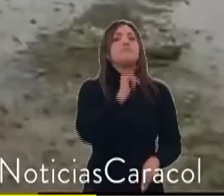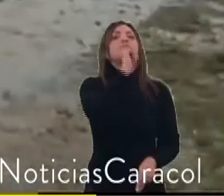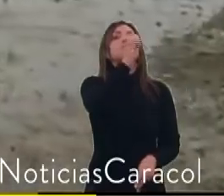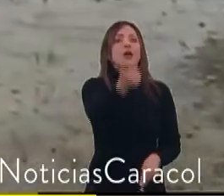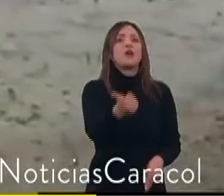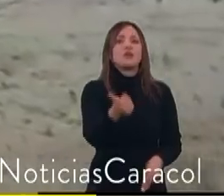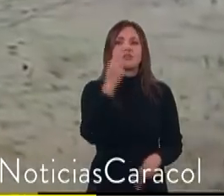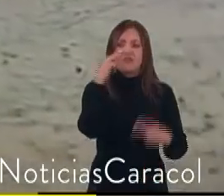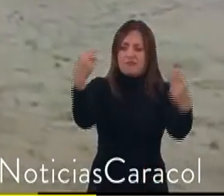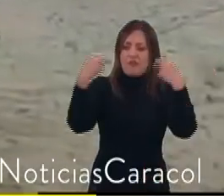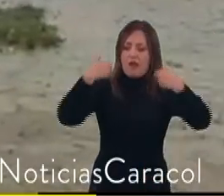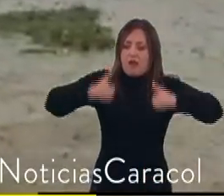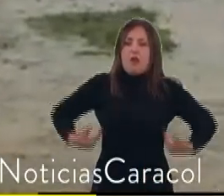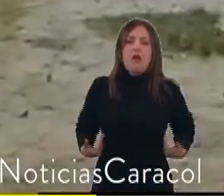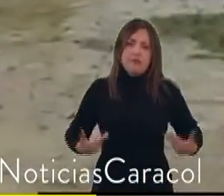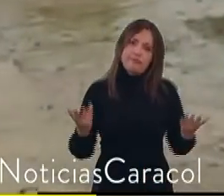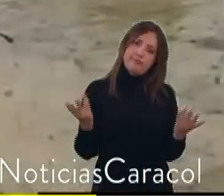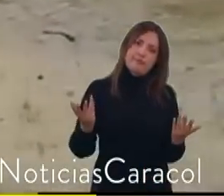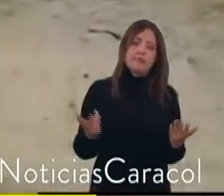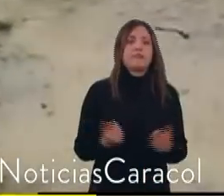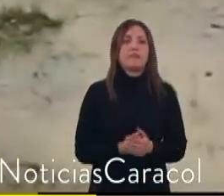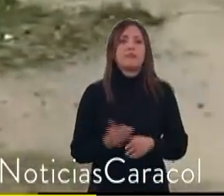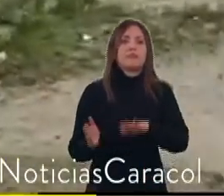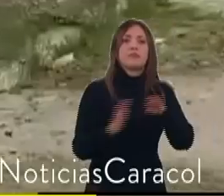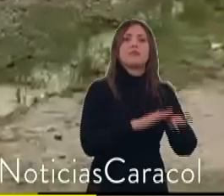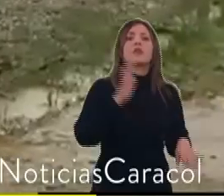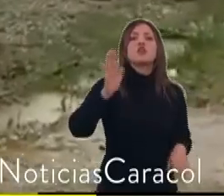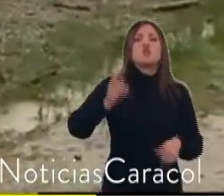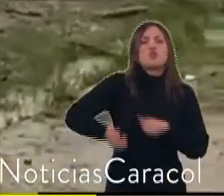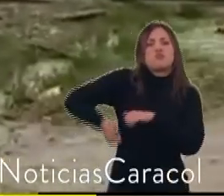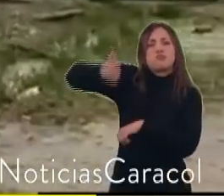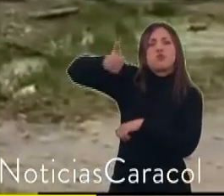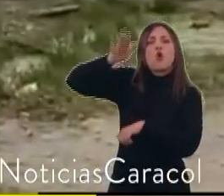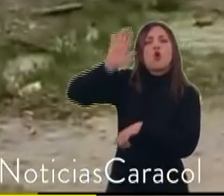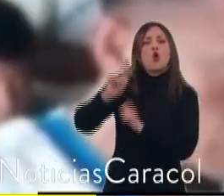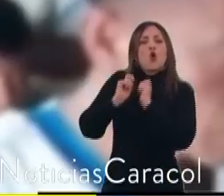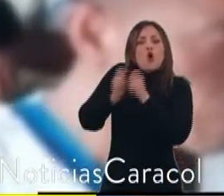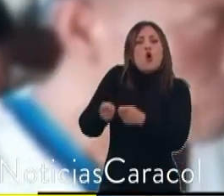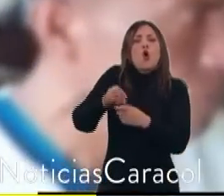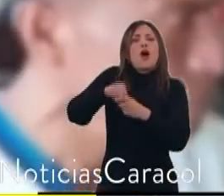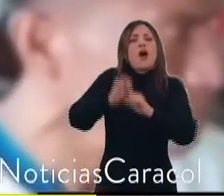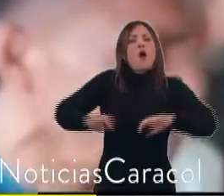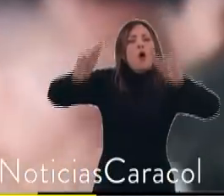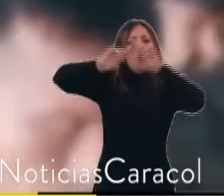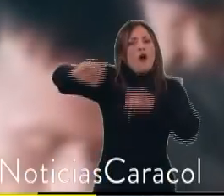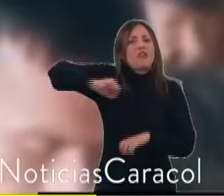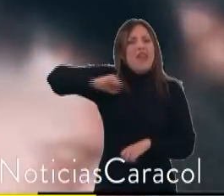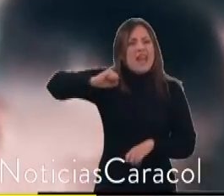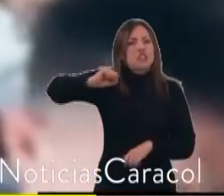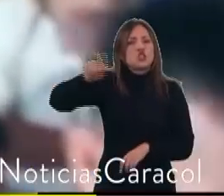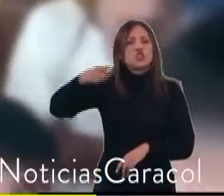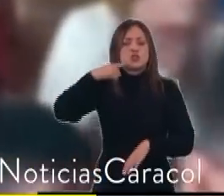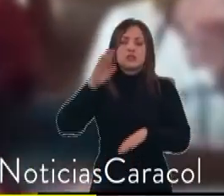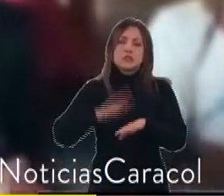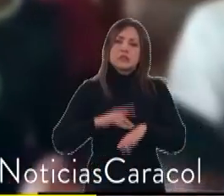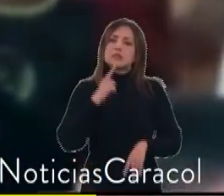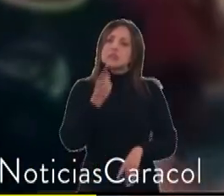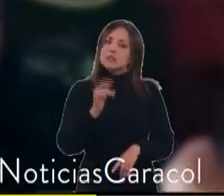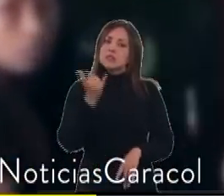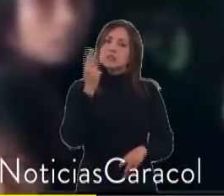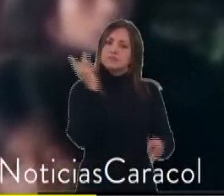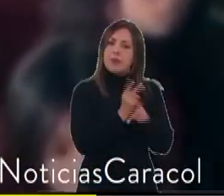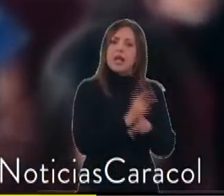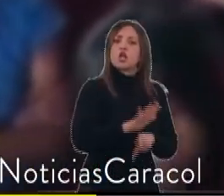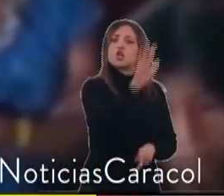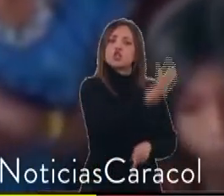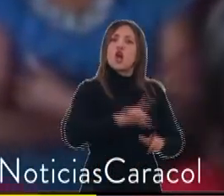ven con esos chalecos. Precisamente la alta comisionada de Naciones Unidas para los Derechos Humanos en Colombia se pronunció sobre la difícil situación de líderes